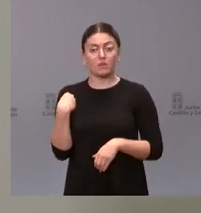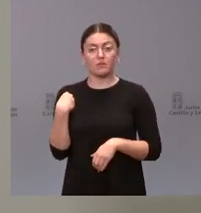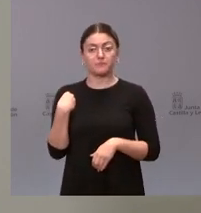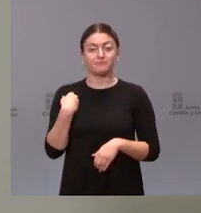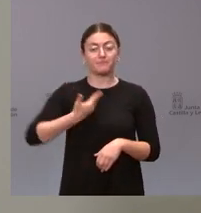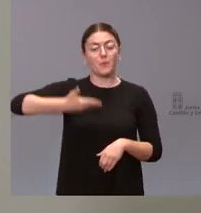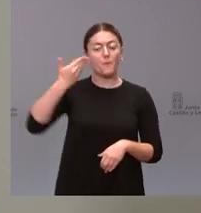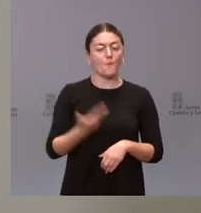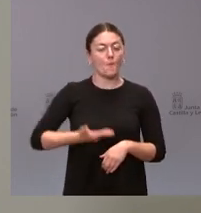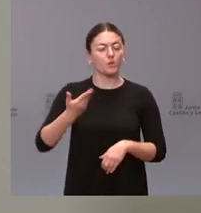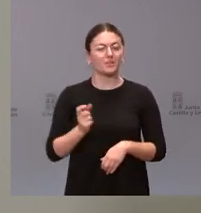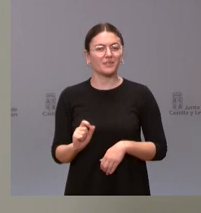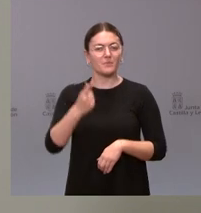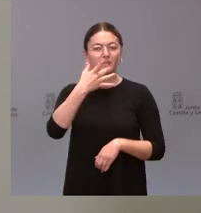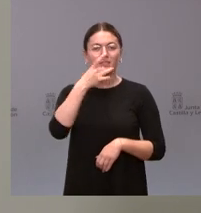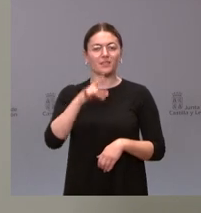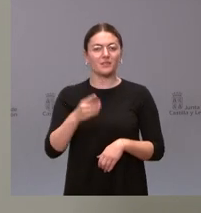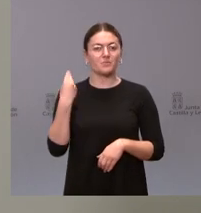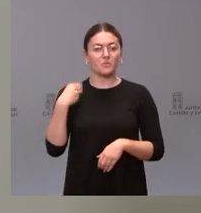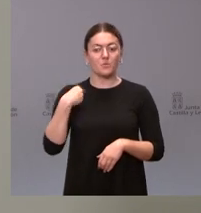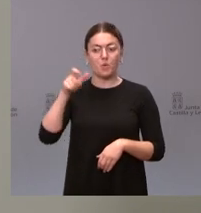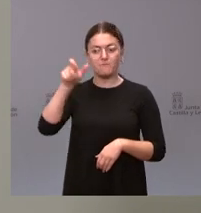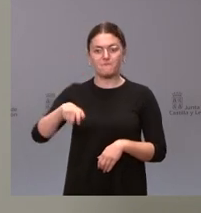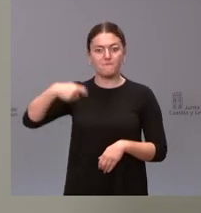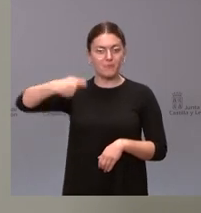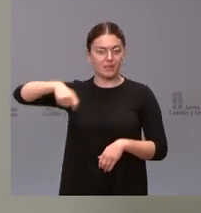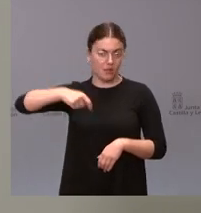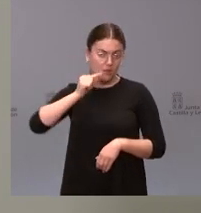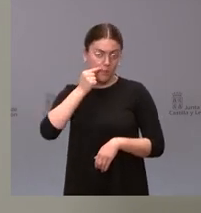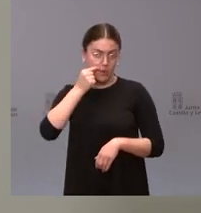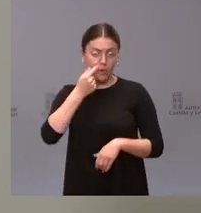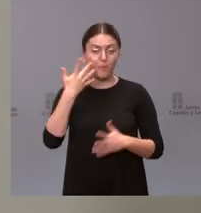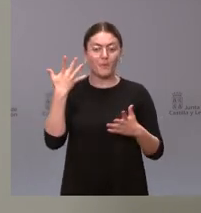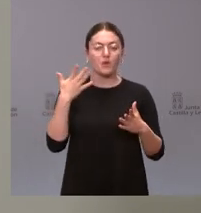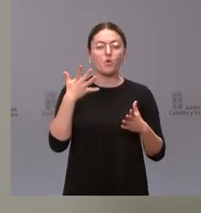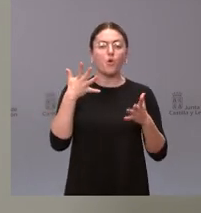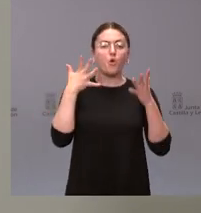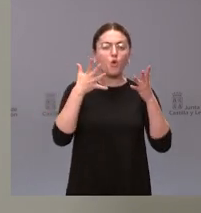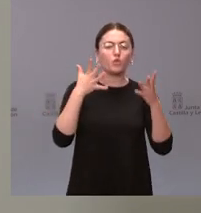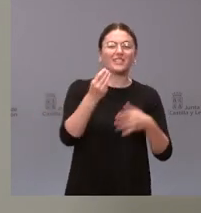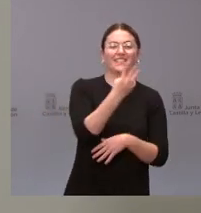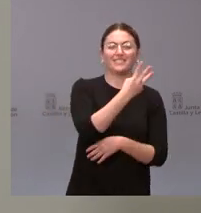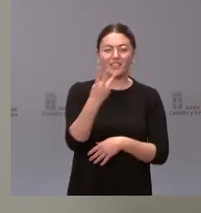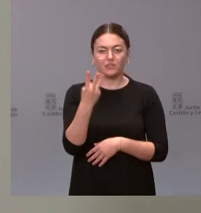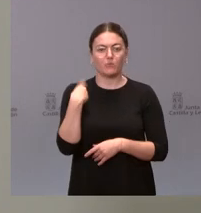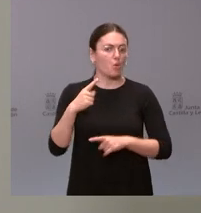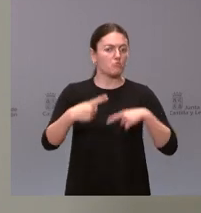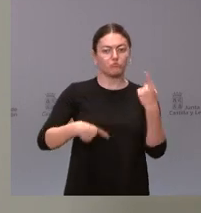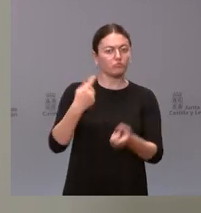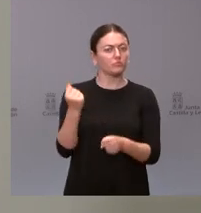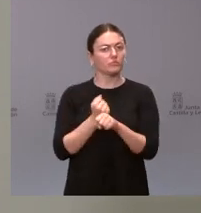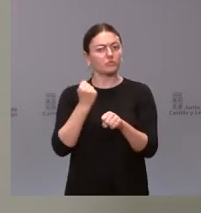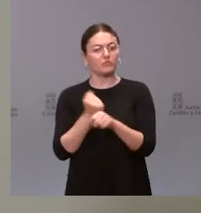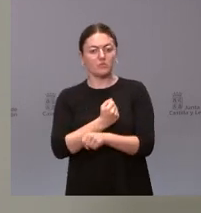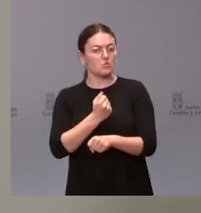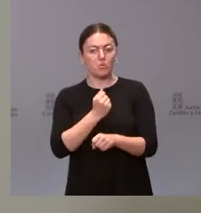peso más destacado y lo lideró ayer fue el propio presidente pero somos tres consejerías las que estamos en el día a día y trabajando de